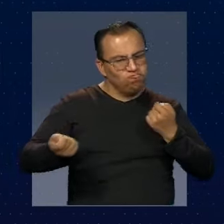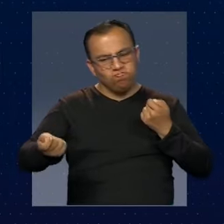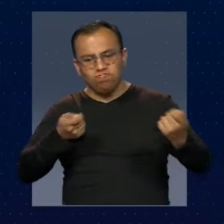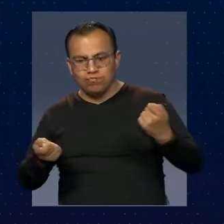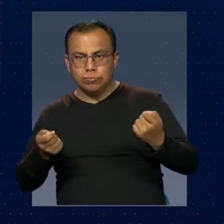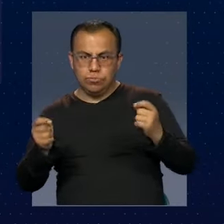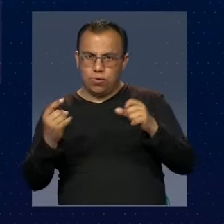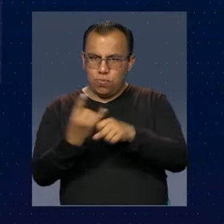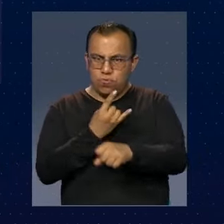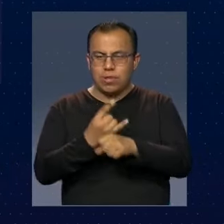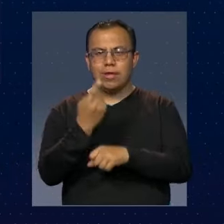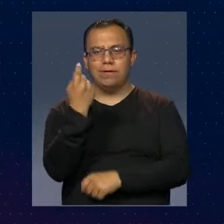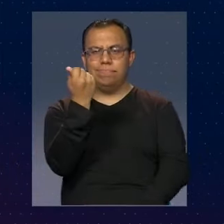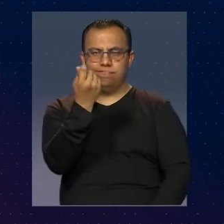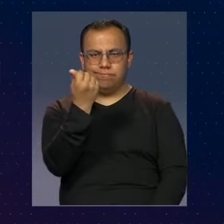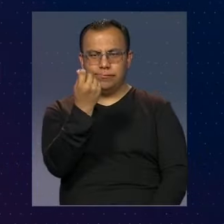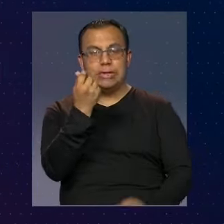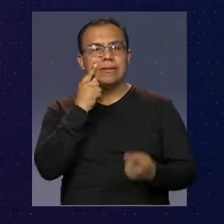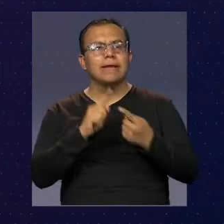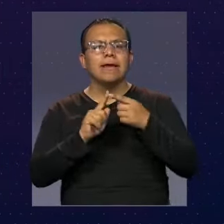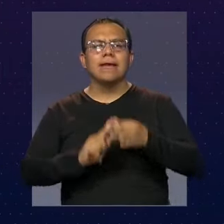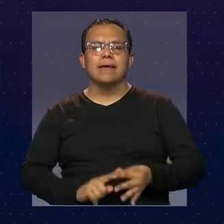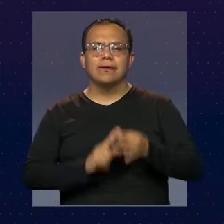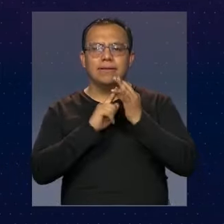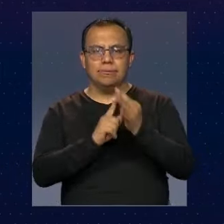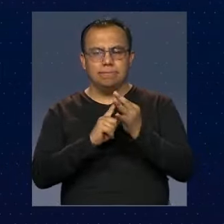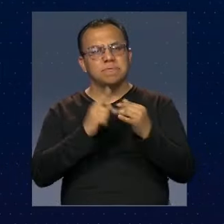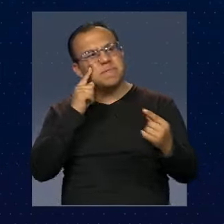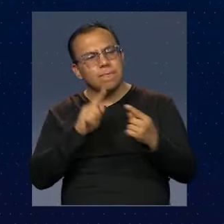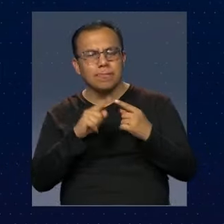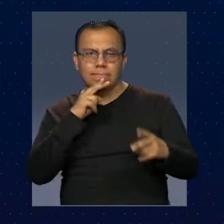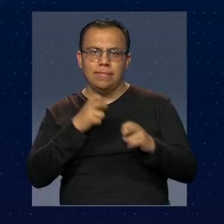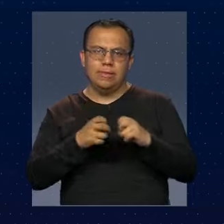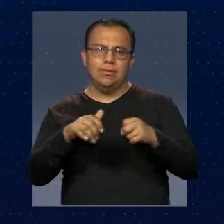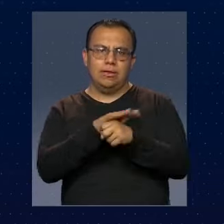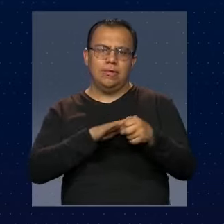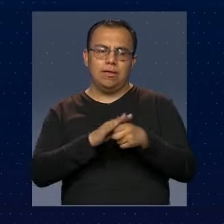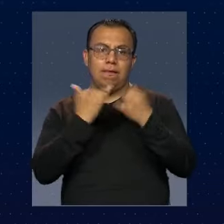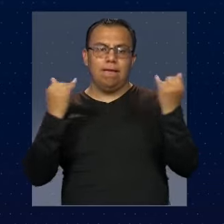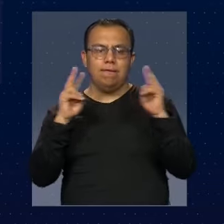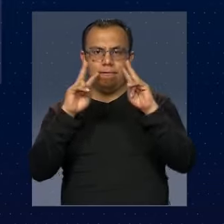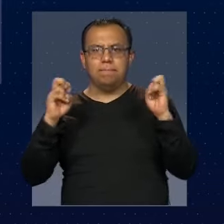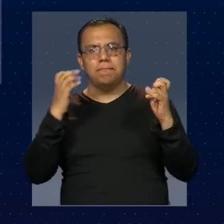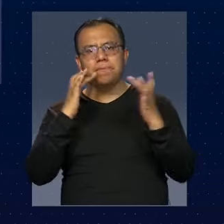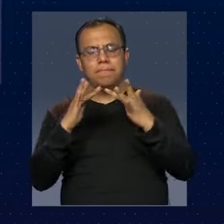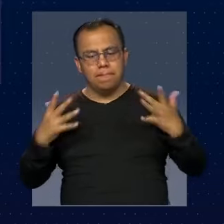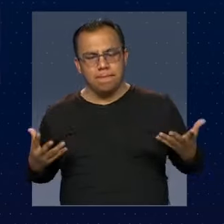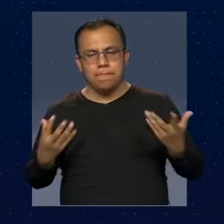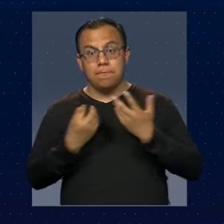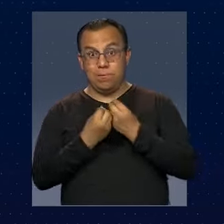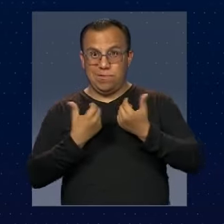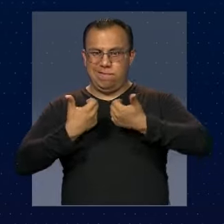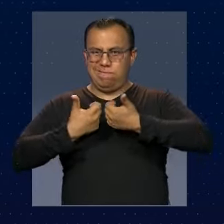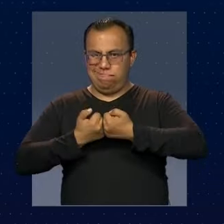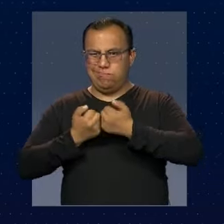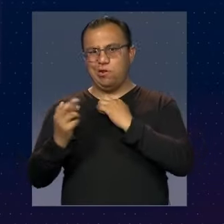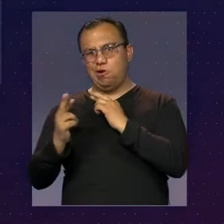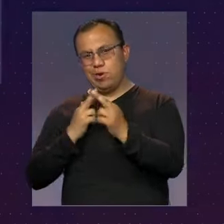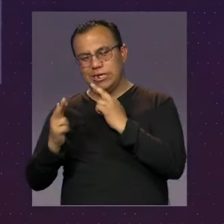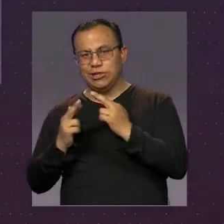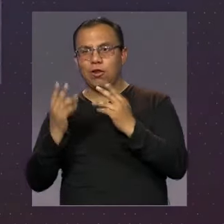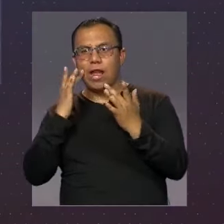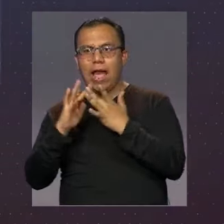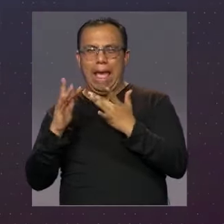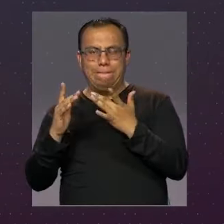de los medios económicos, y especialmente se vuelve muy complejo en nuestro ámbito cuando la pareja tiene hijos.